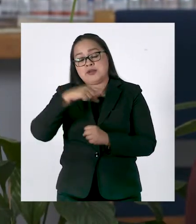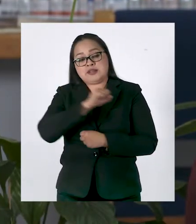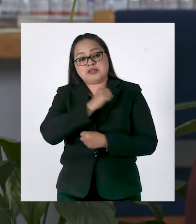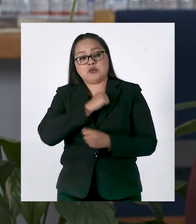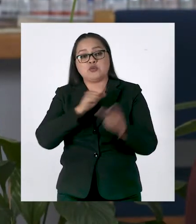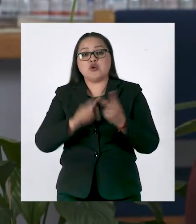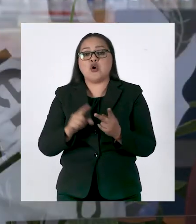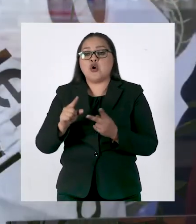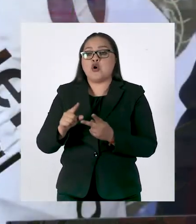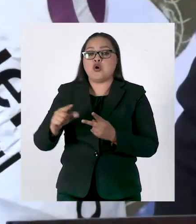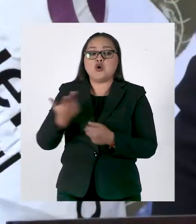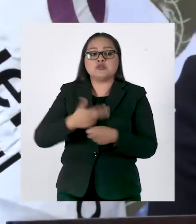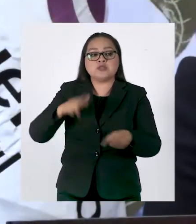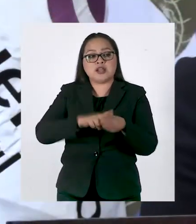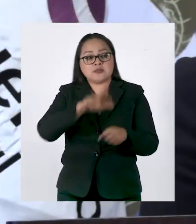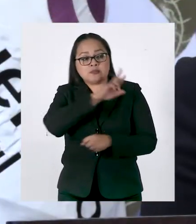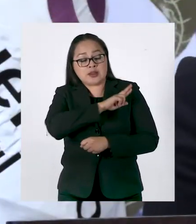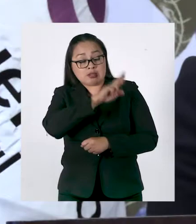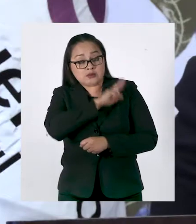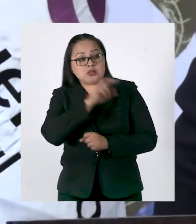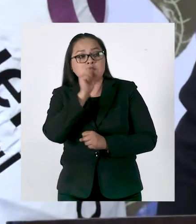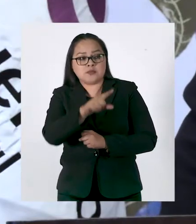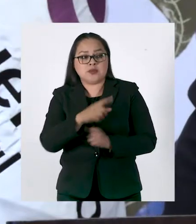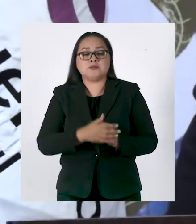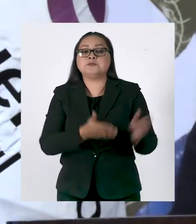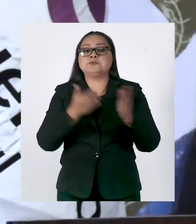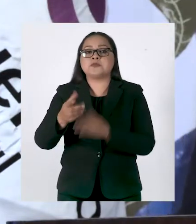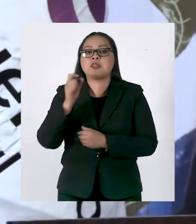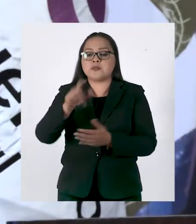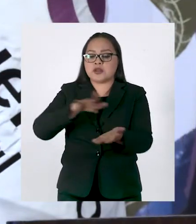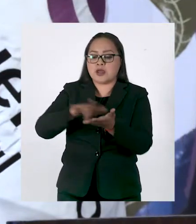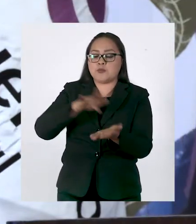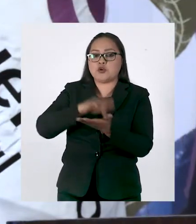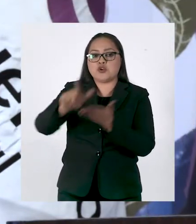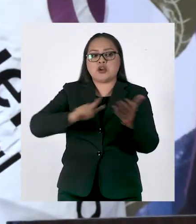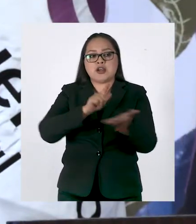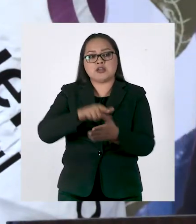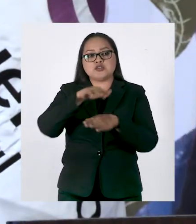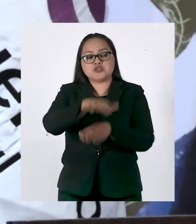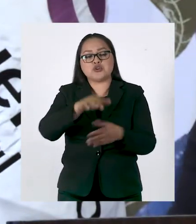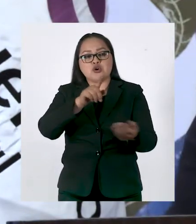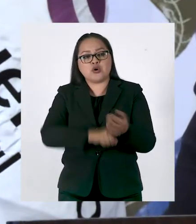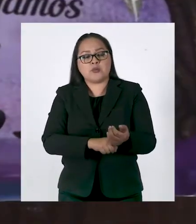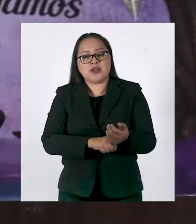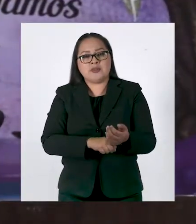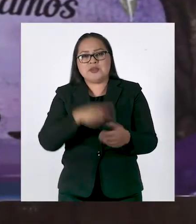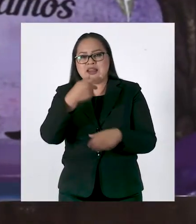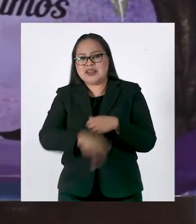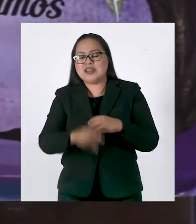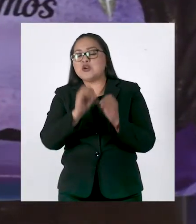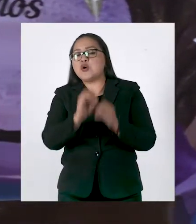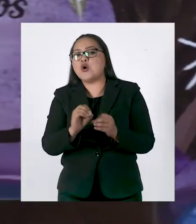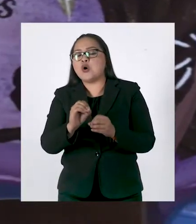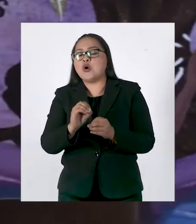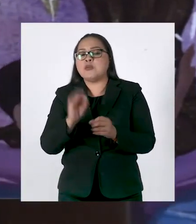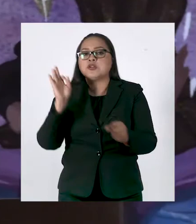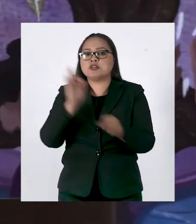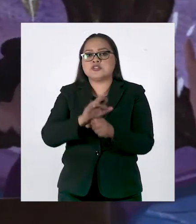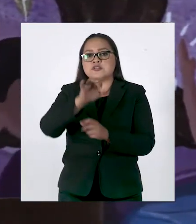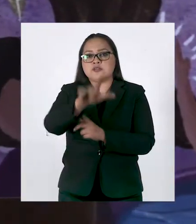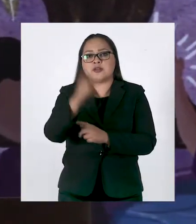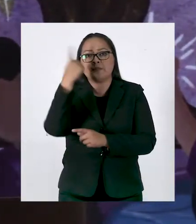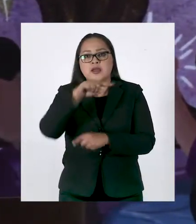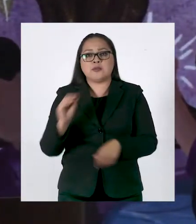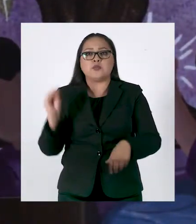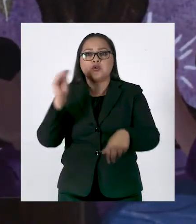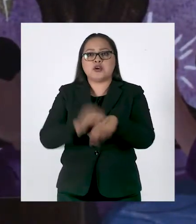servicios privados en esta materia. Vamos a impulsar la Ley General de Gestión Integral de Riesgo de Desastres y Protección Civil para